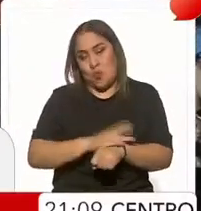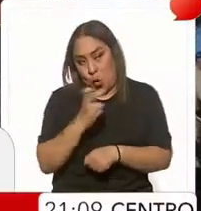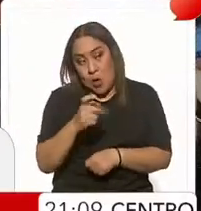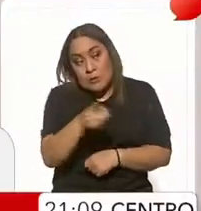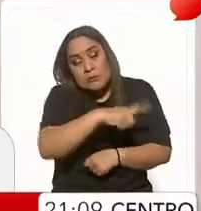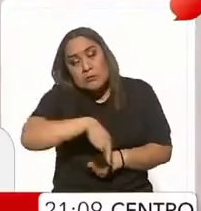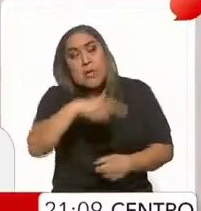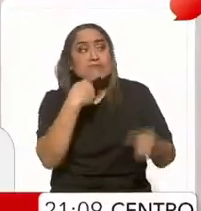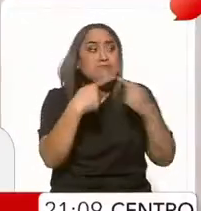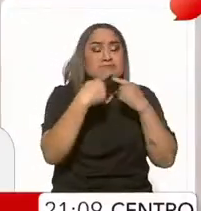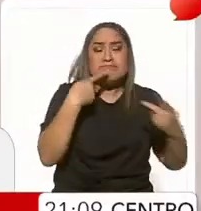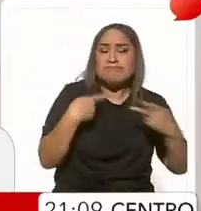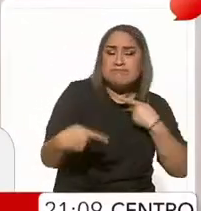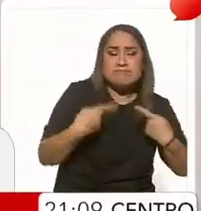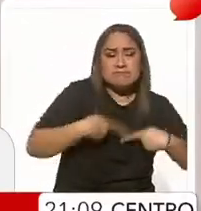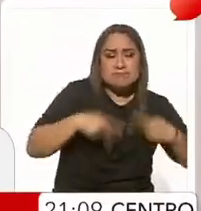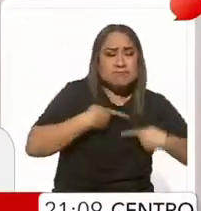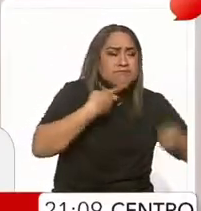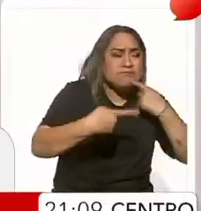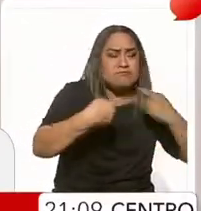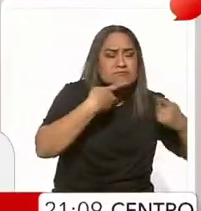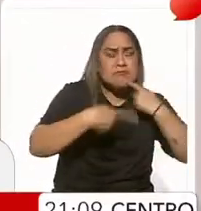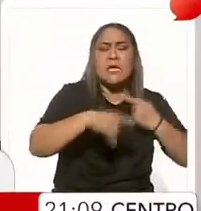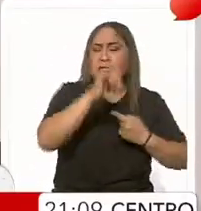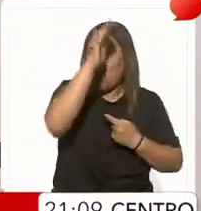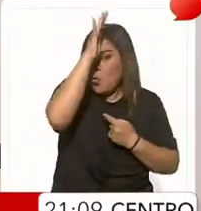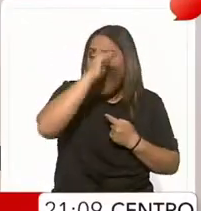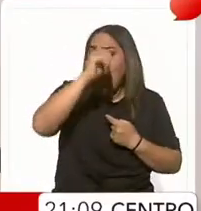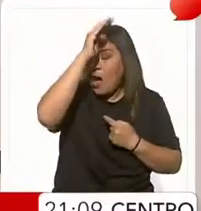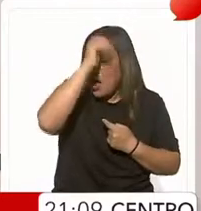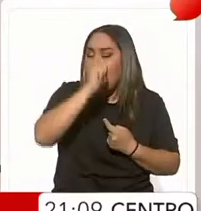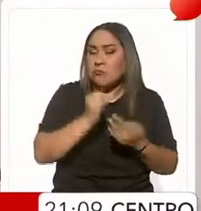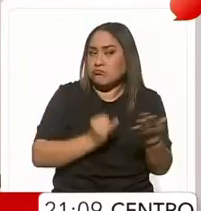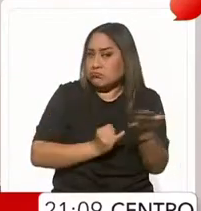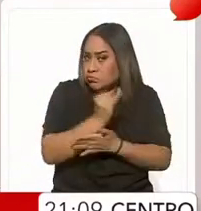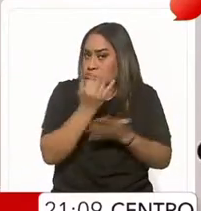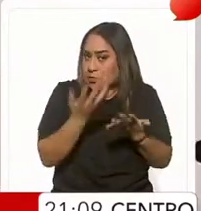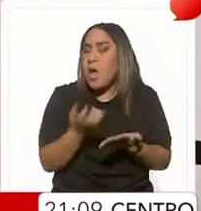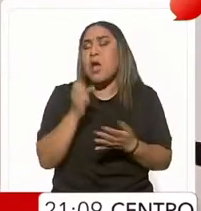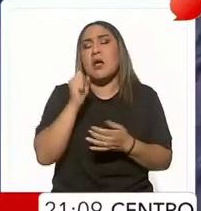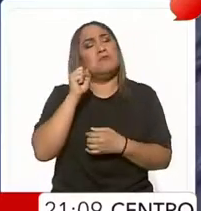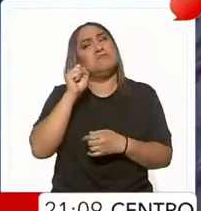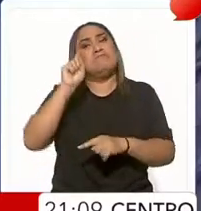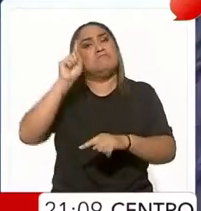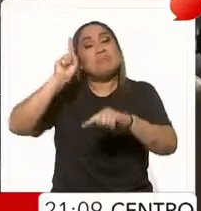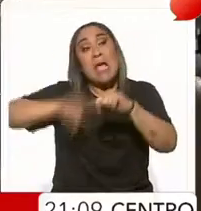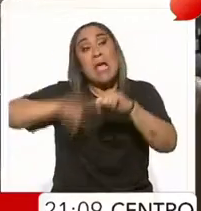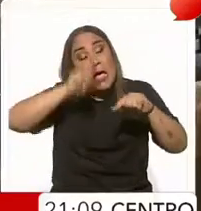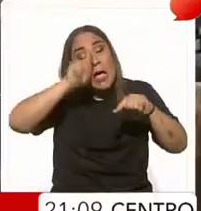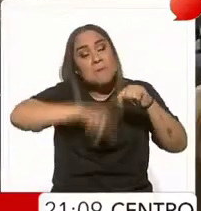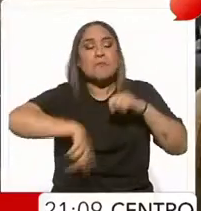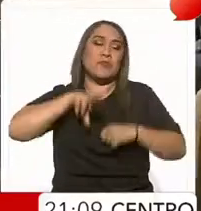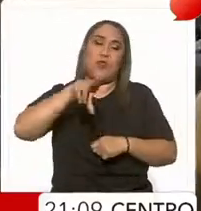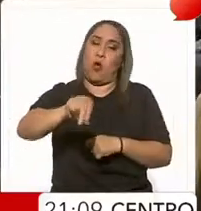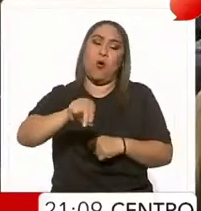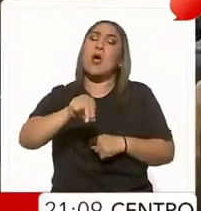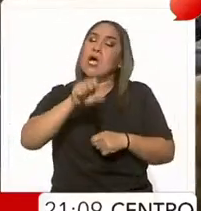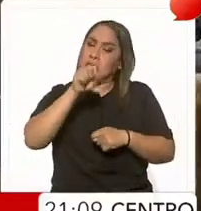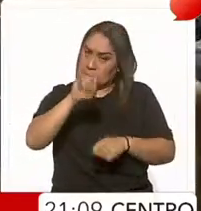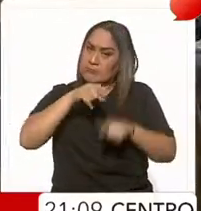movilizaron y lograron que se diera marcha atrás a esa